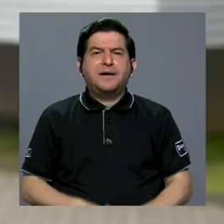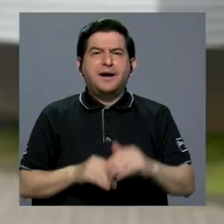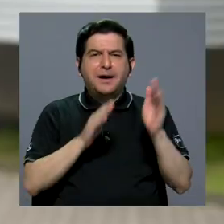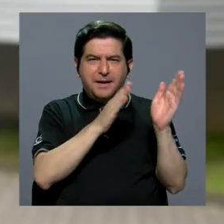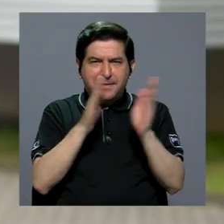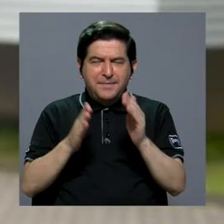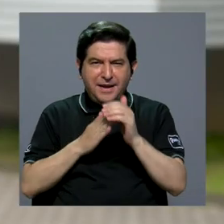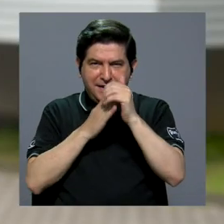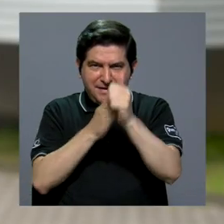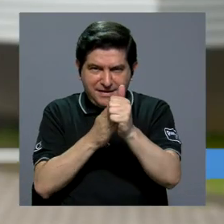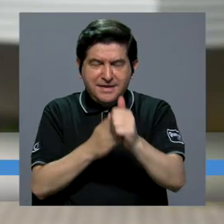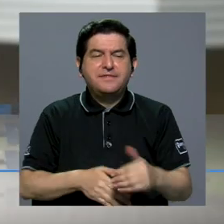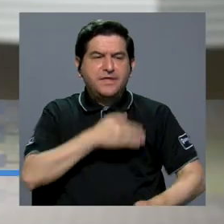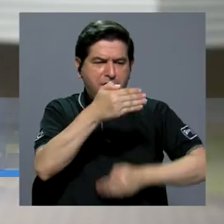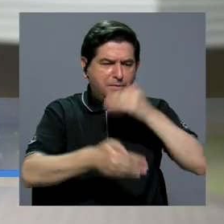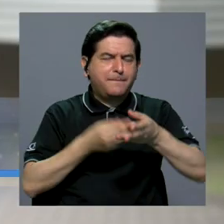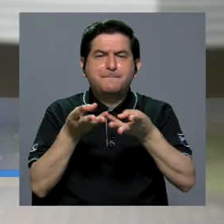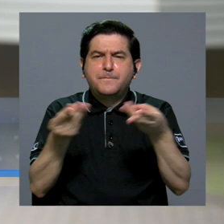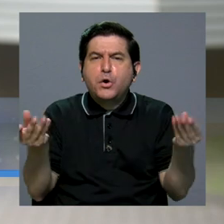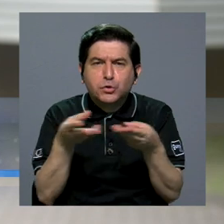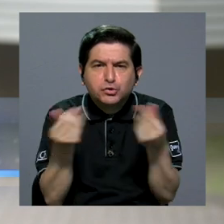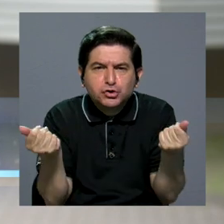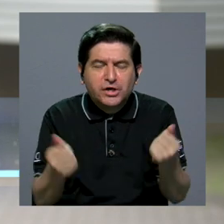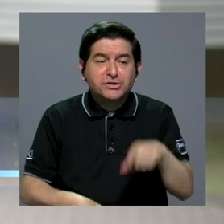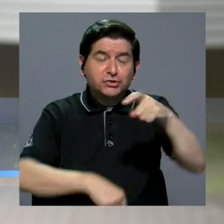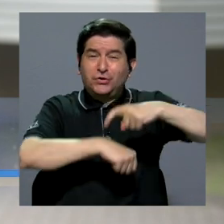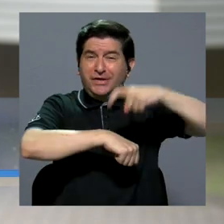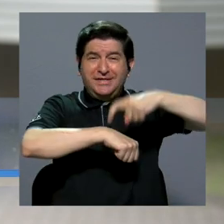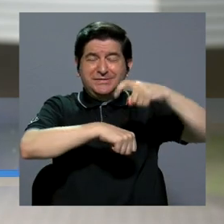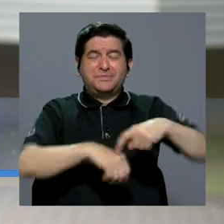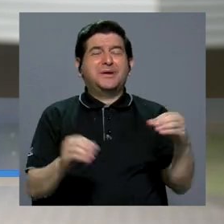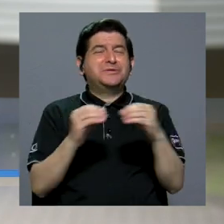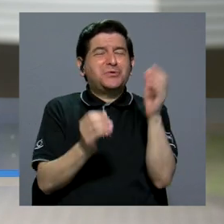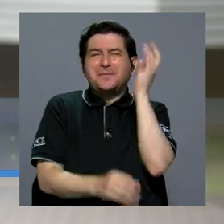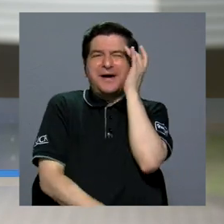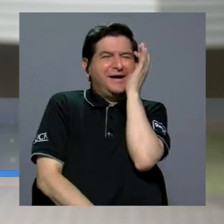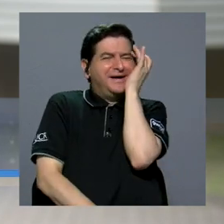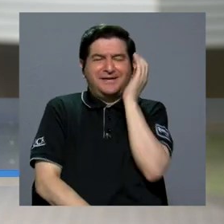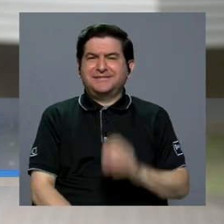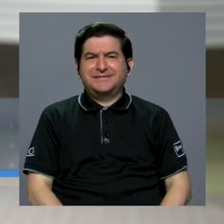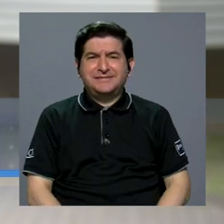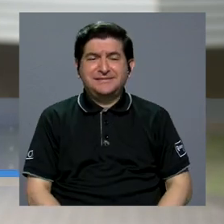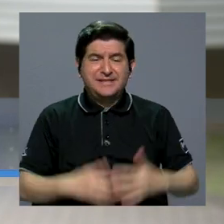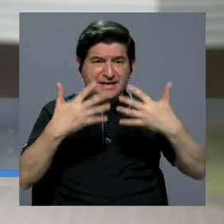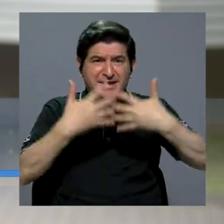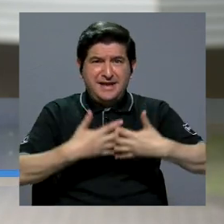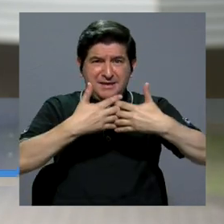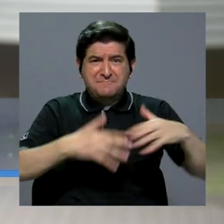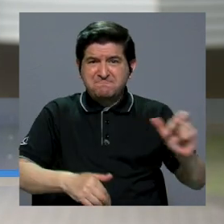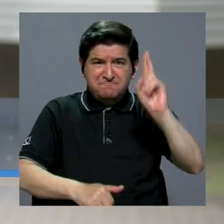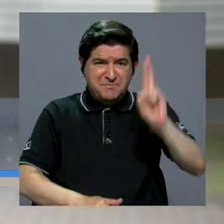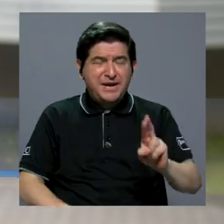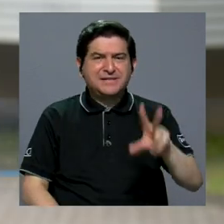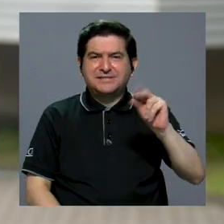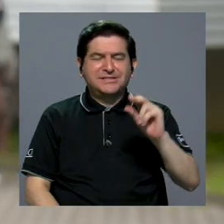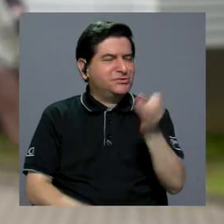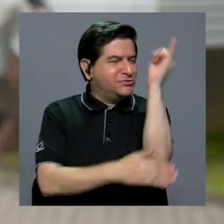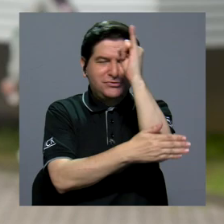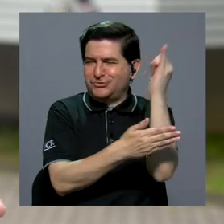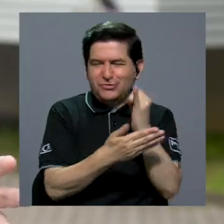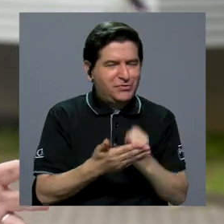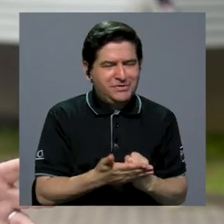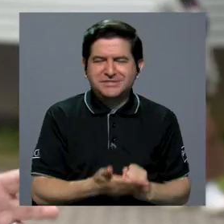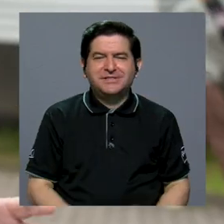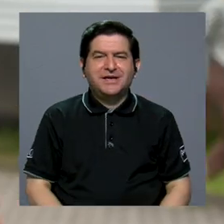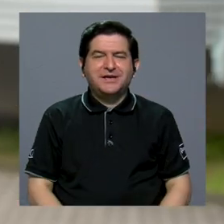piloto, sobre todo por el proceso de producción, que era en ese momento lo que más nos preocupaba, porque las plantas en Costa Rica no estaban diseñadas